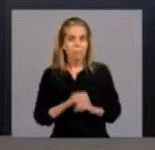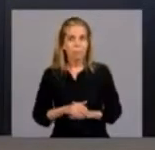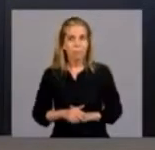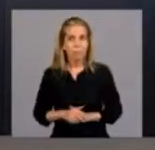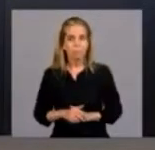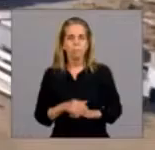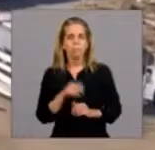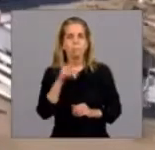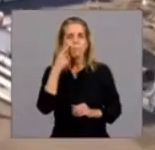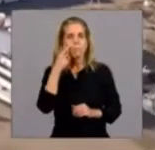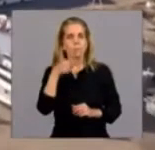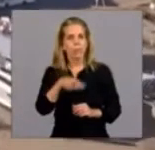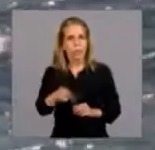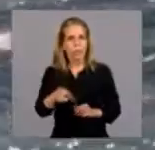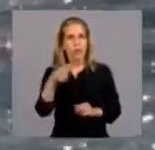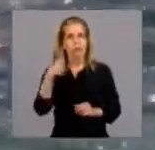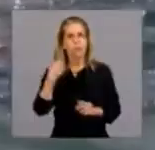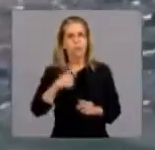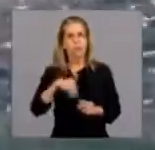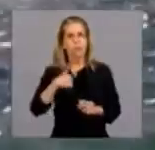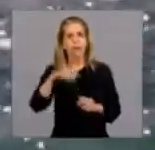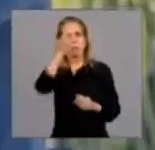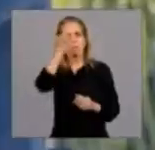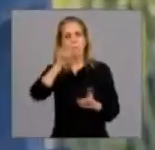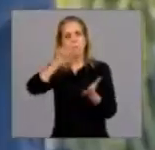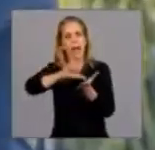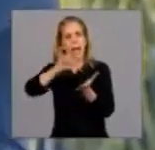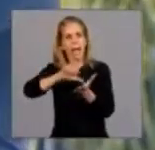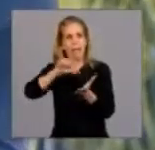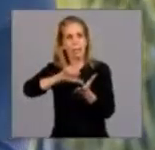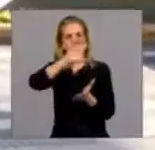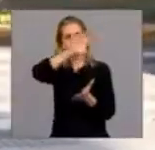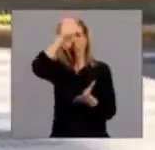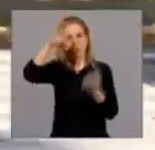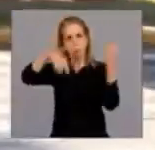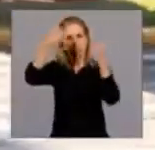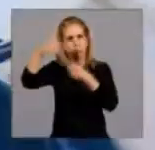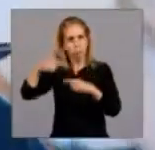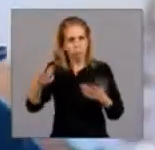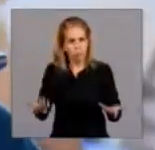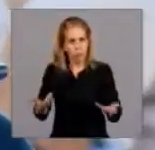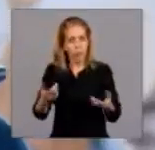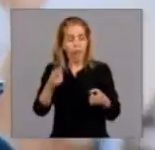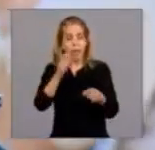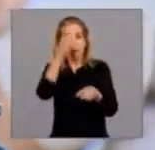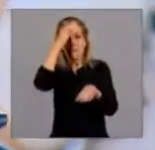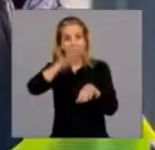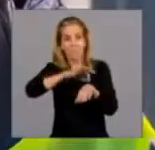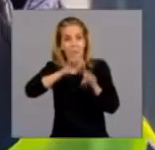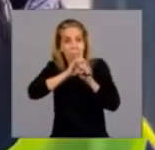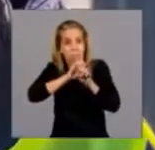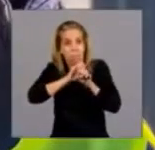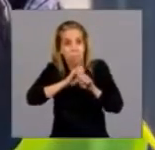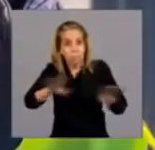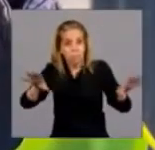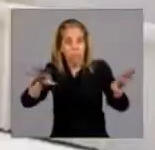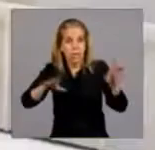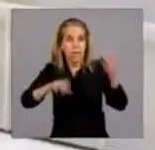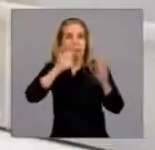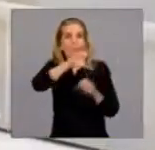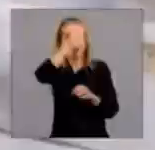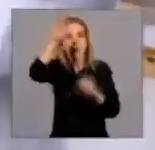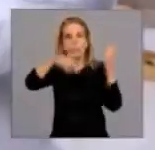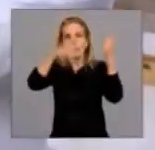Una nación con realidades muy distintas. Por eso, la pandemia no impactó en todas las provincias de la misma manera.